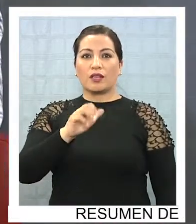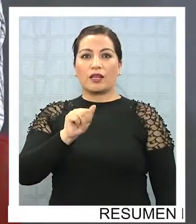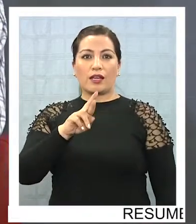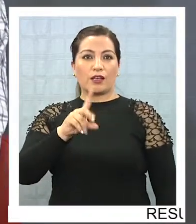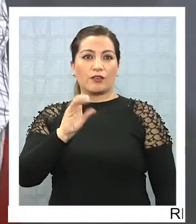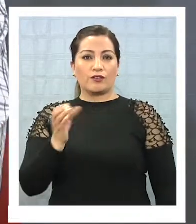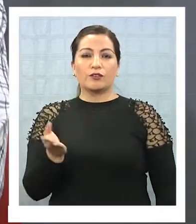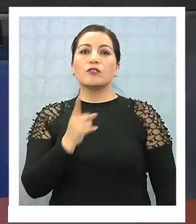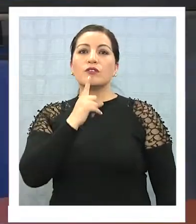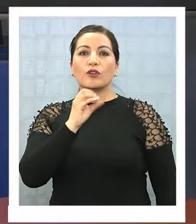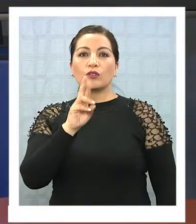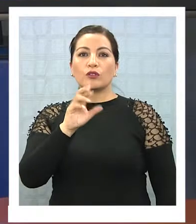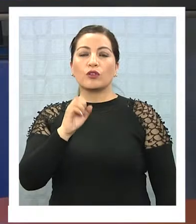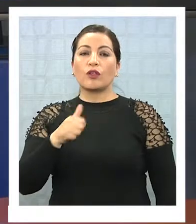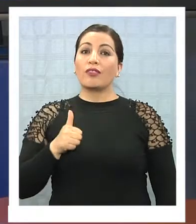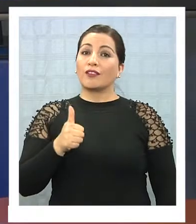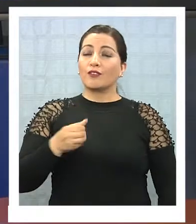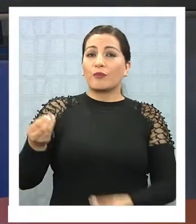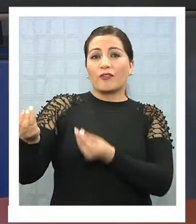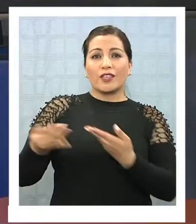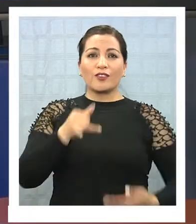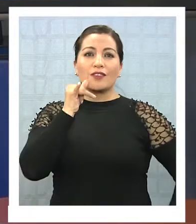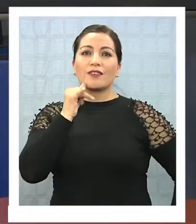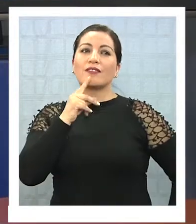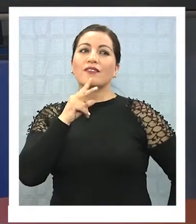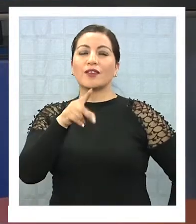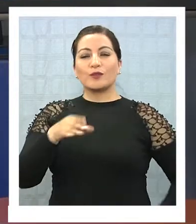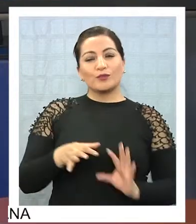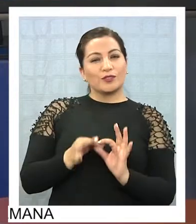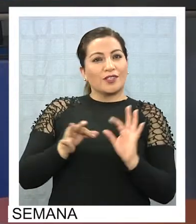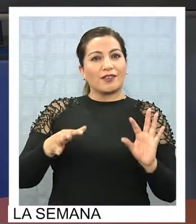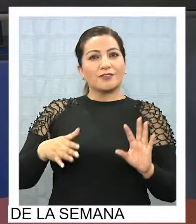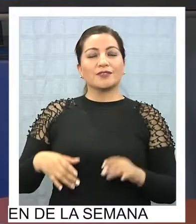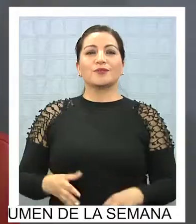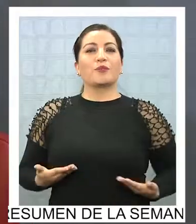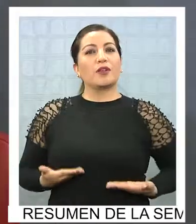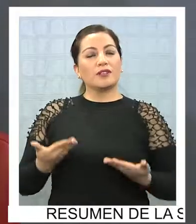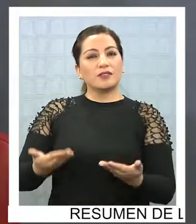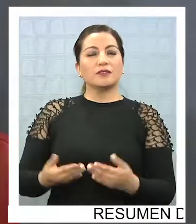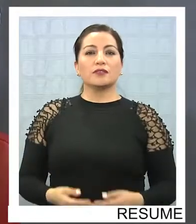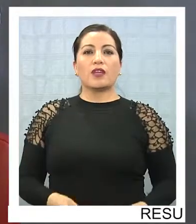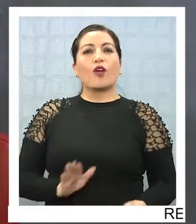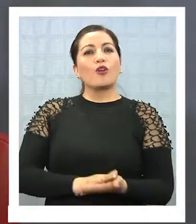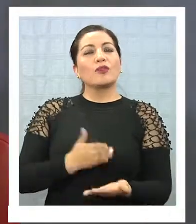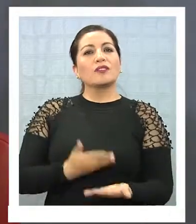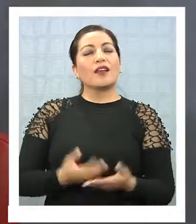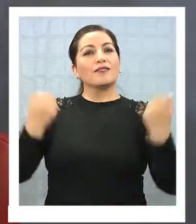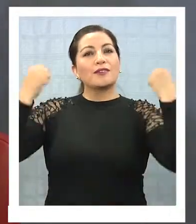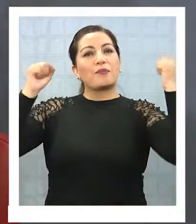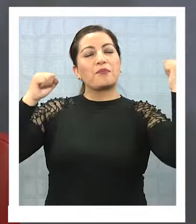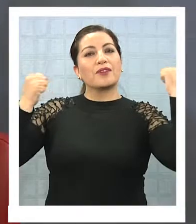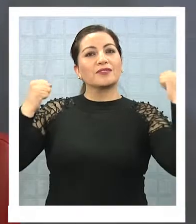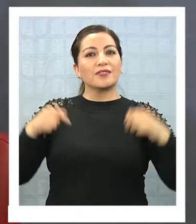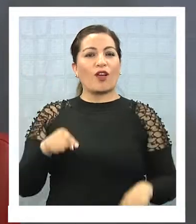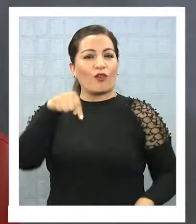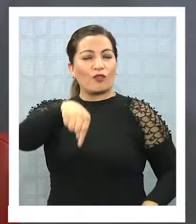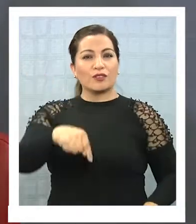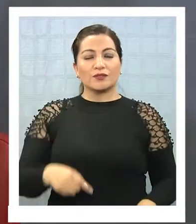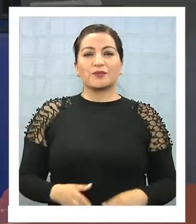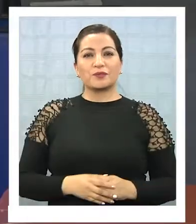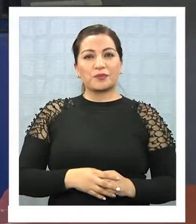Tazara. Director, bienvenido a Ikeke Televisión. Muchas gracias, gracias por la invitación. ¿Qué tal la evaluación del simulacro que tuvimos hoy día?